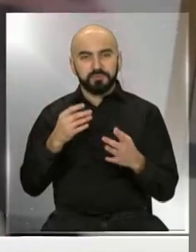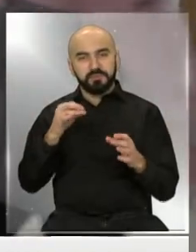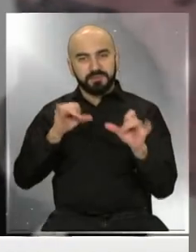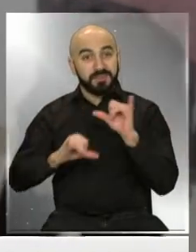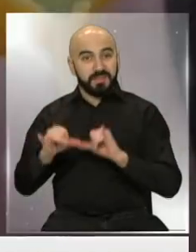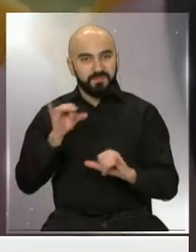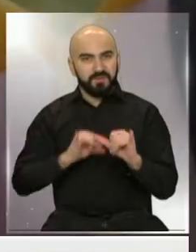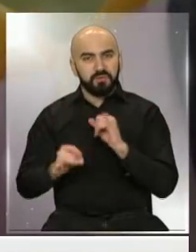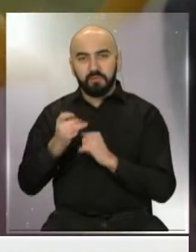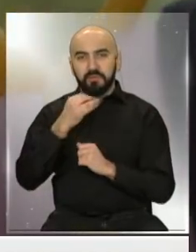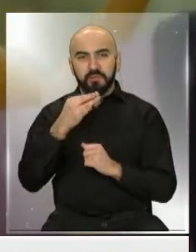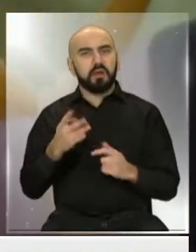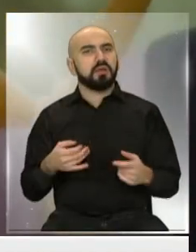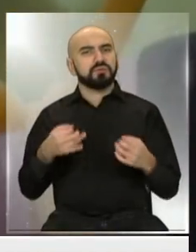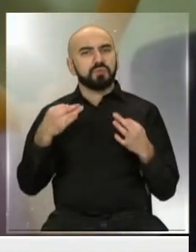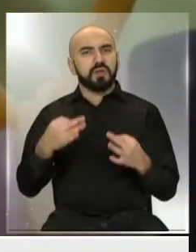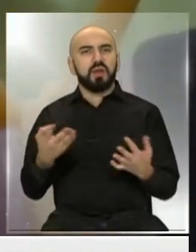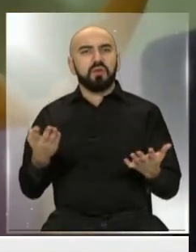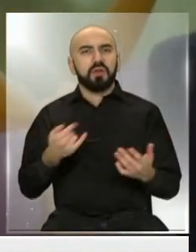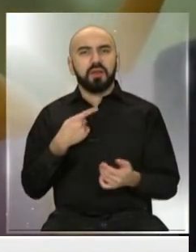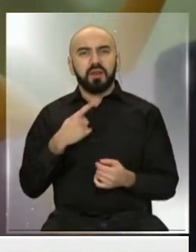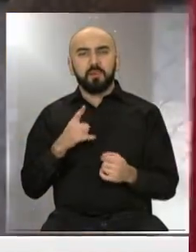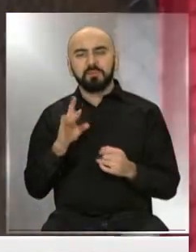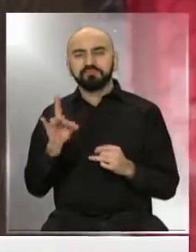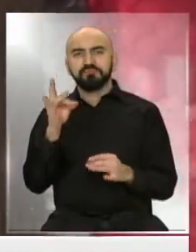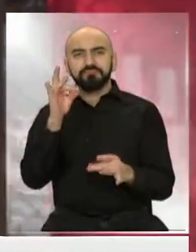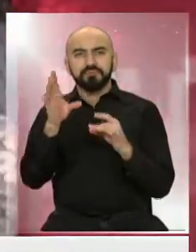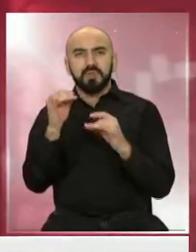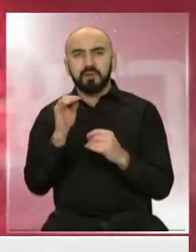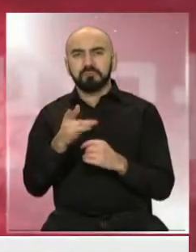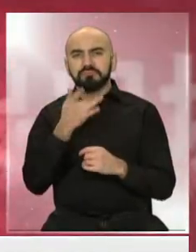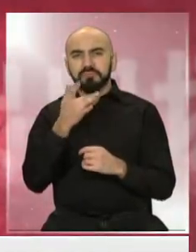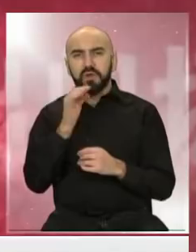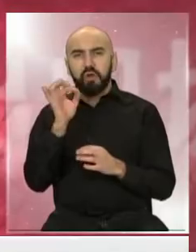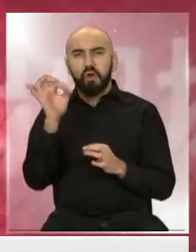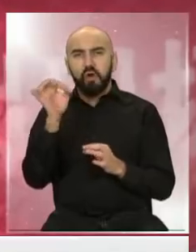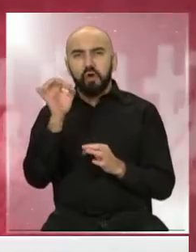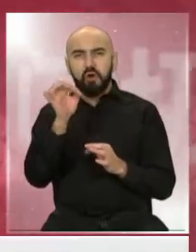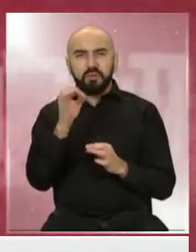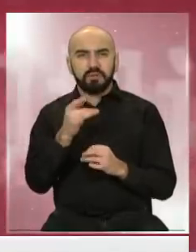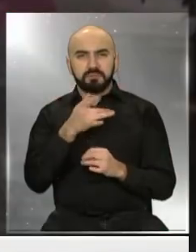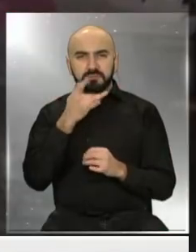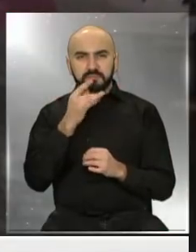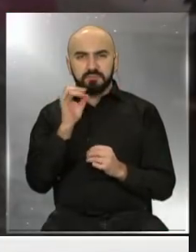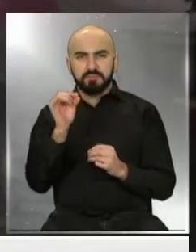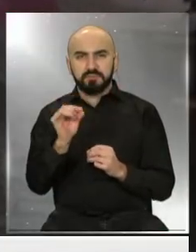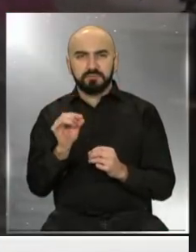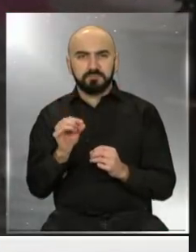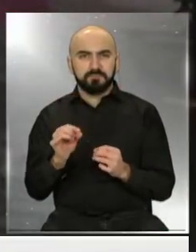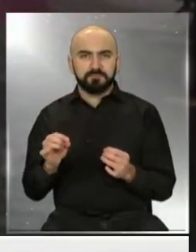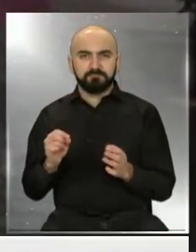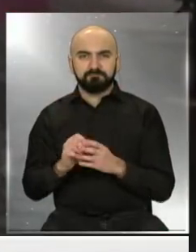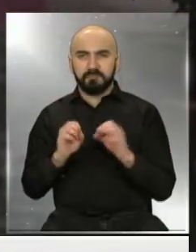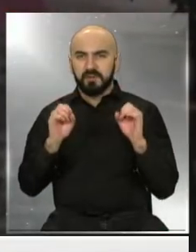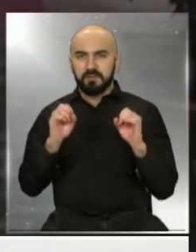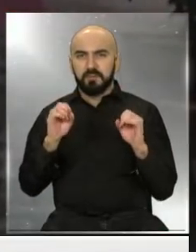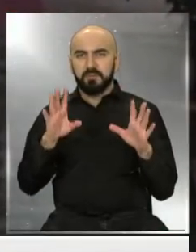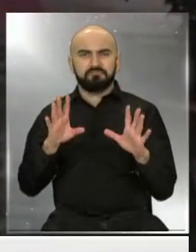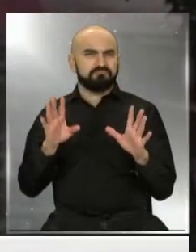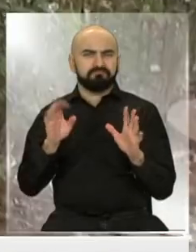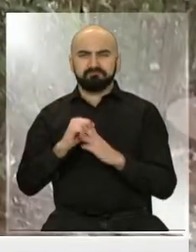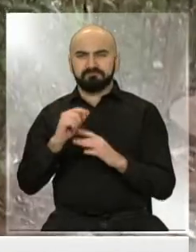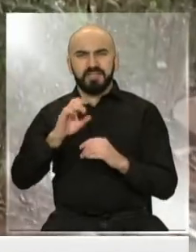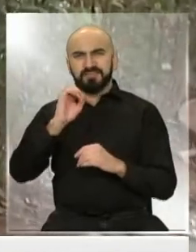aseguraron que capturaron las diminutas gotas, muchas de ellas con diámetros inferiores a unas diez milésimas de